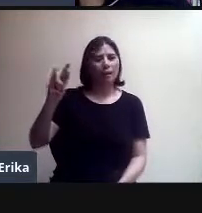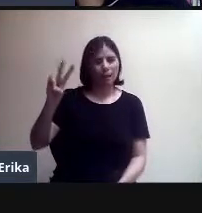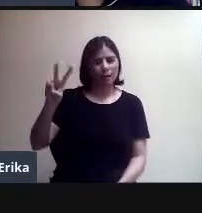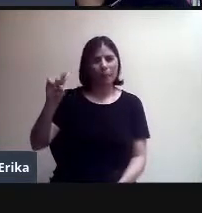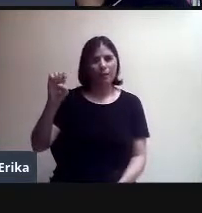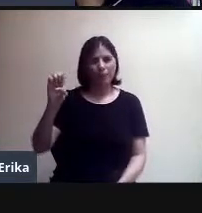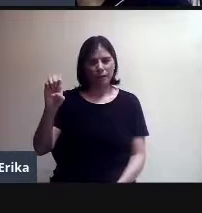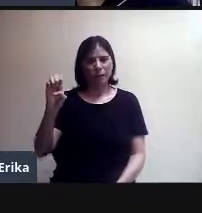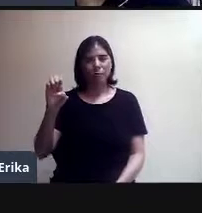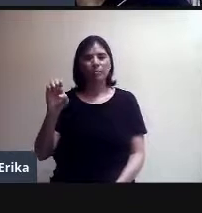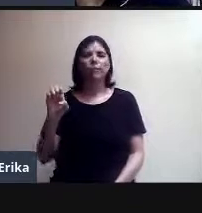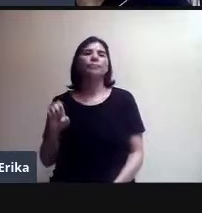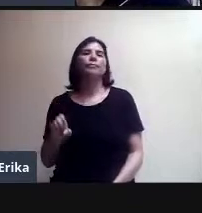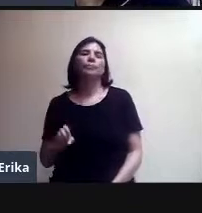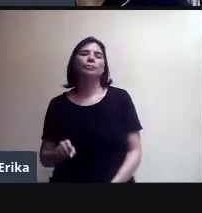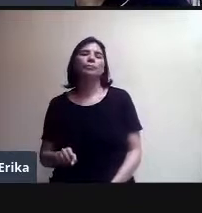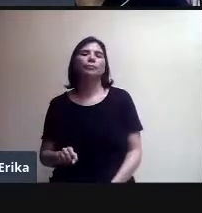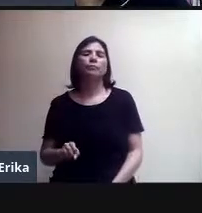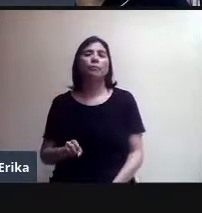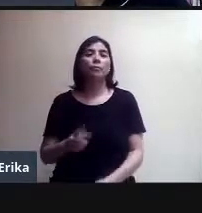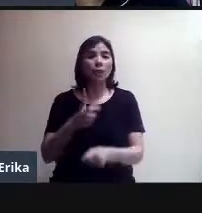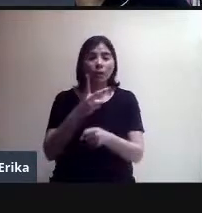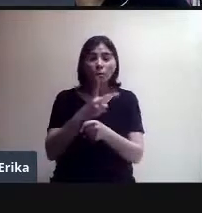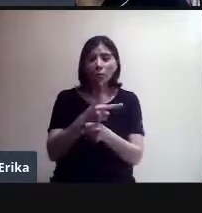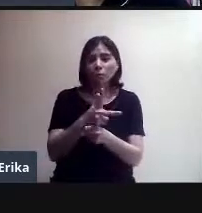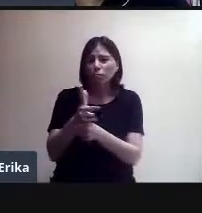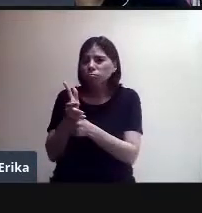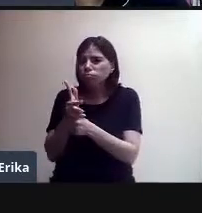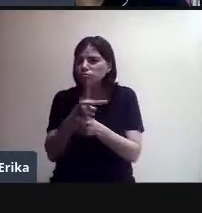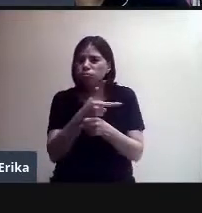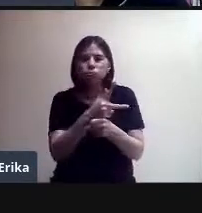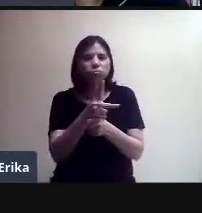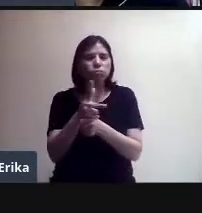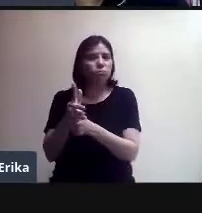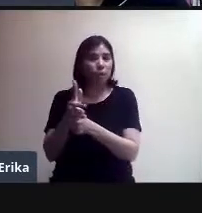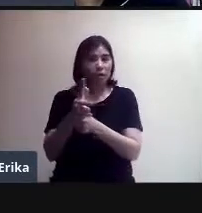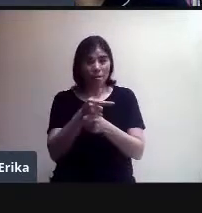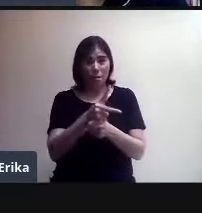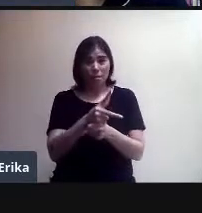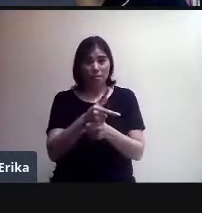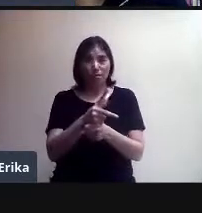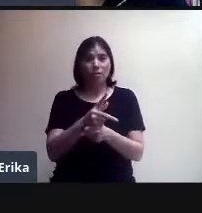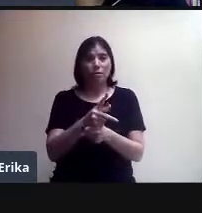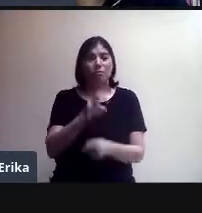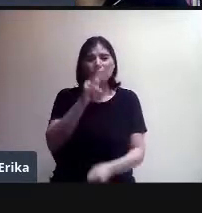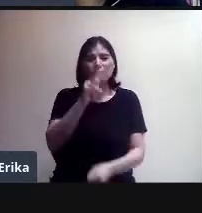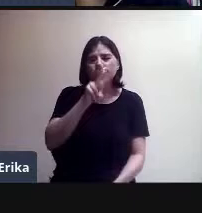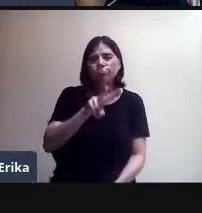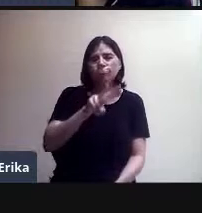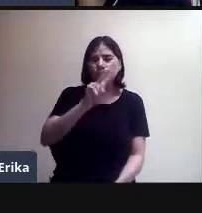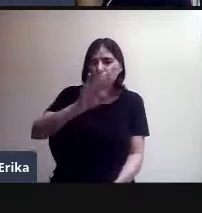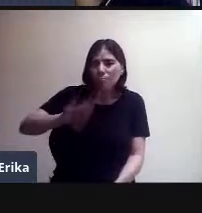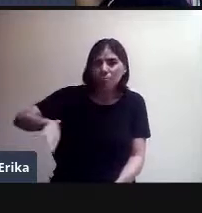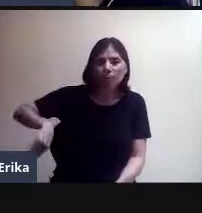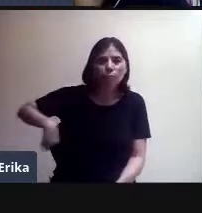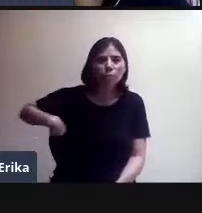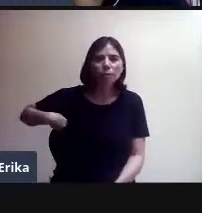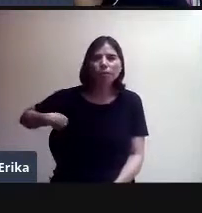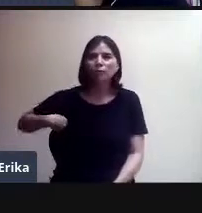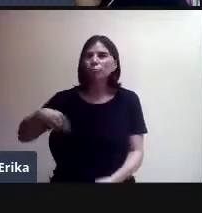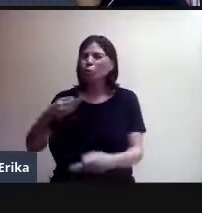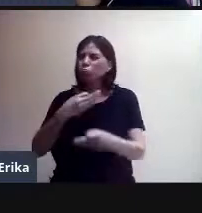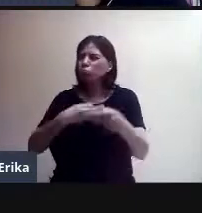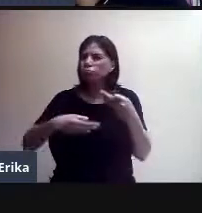Grabaciones de Meet. Y ahí se van a ir guardando todas las grabaciones y desde ahí también, recordemos que en Drive tenemos espacio